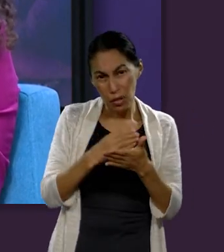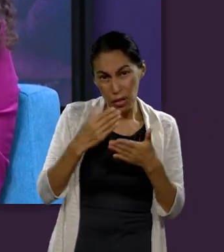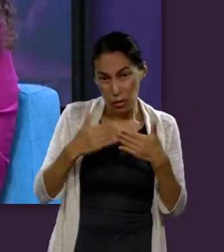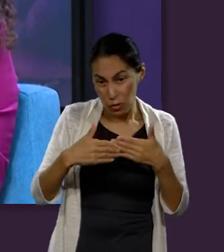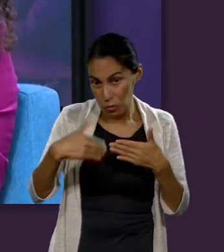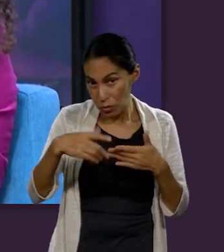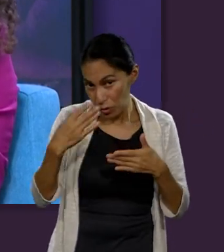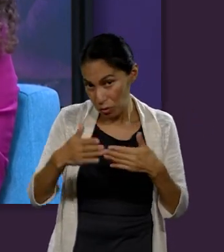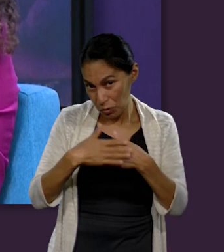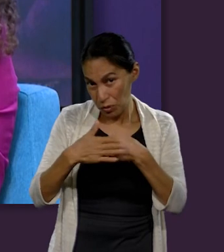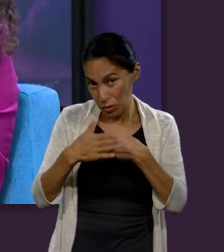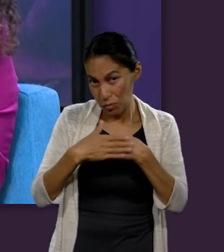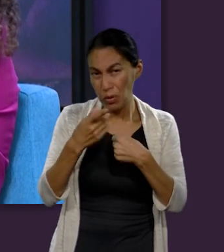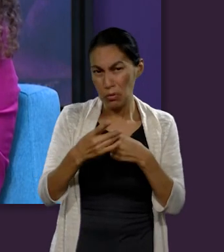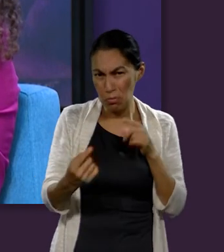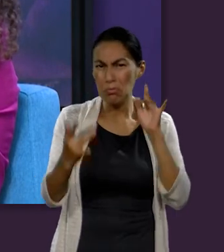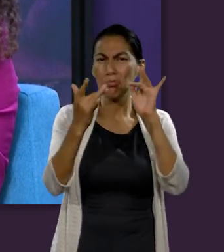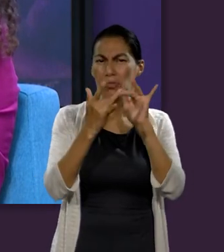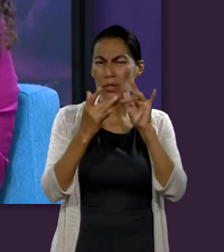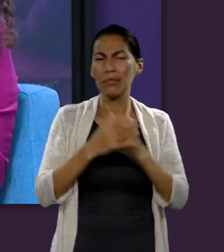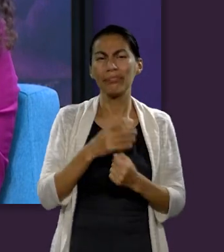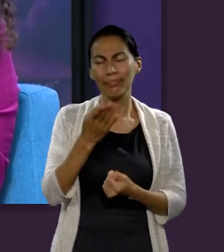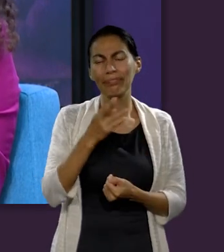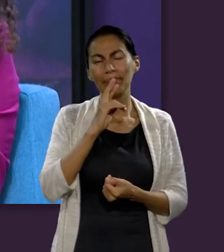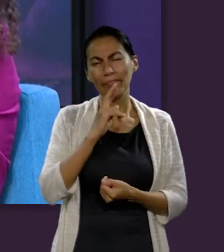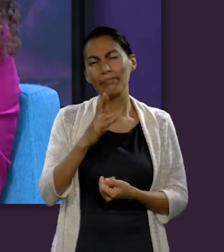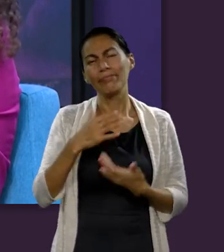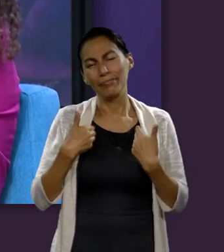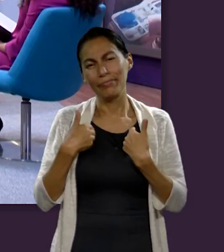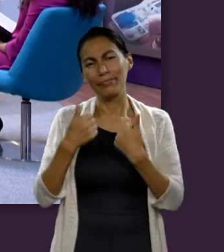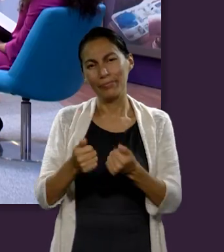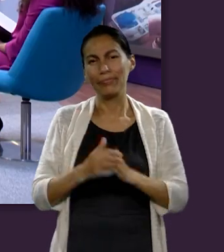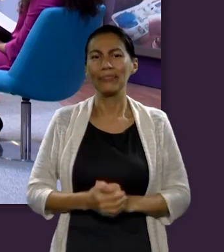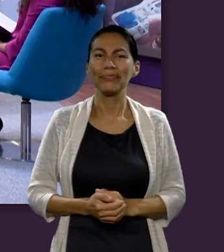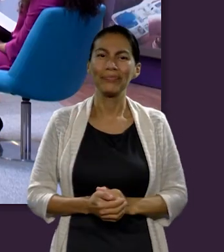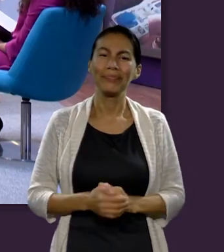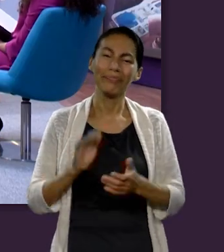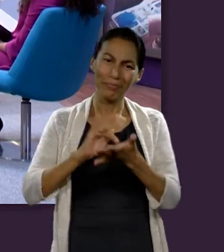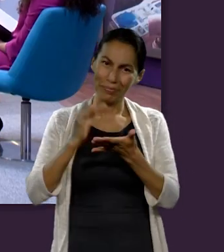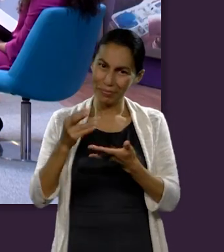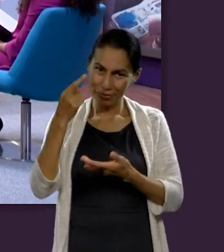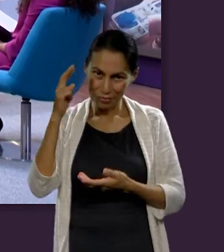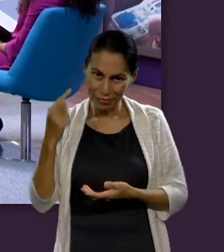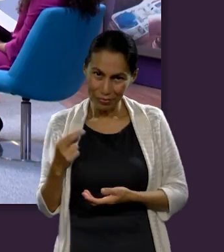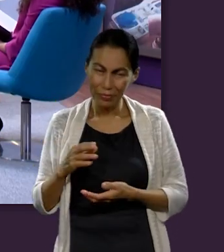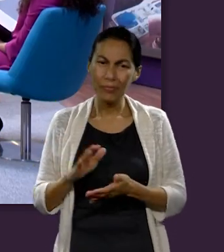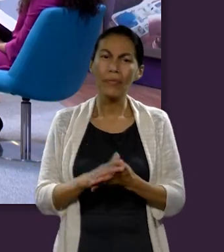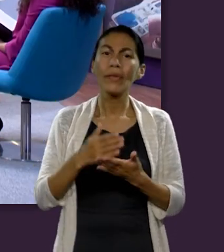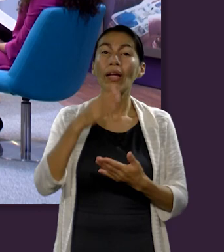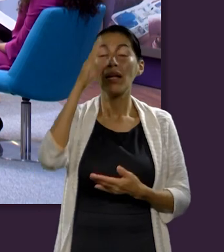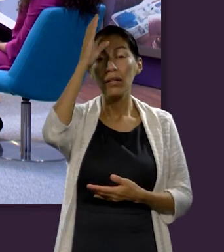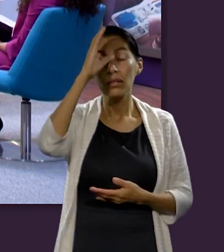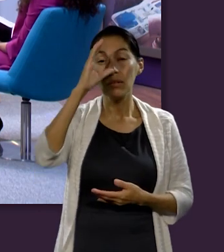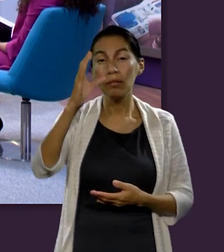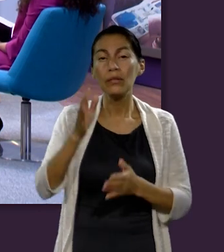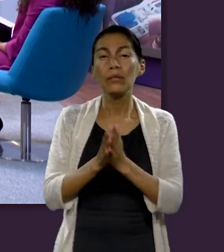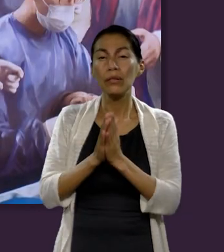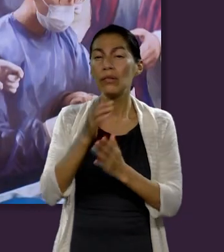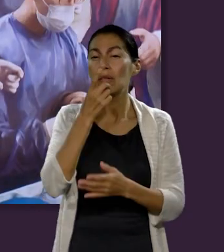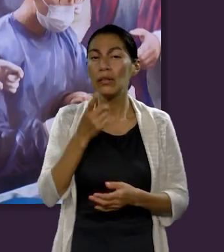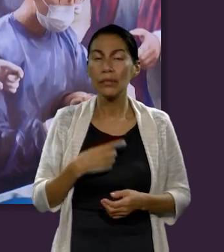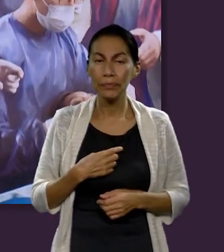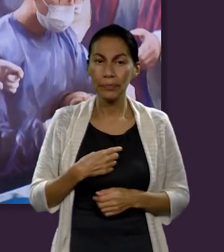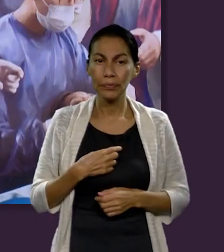el resto de las lecciones para poder encontrar la respuesta gracias Ruth Chiprián un minuto cuéntanos los